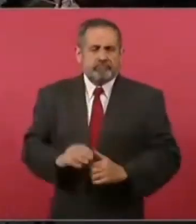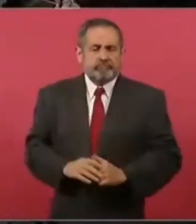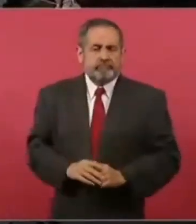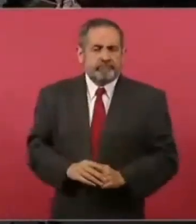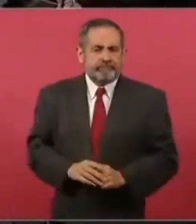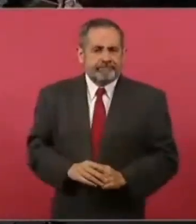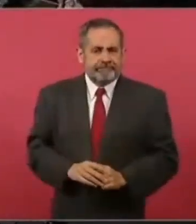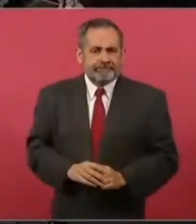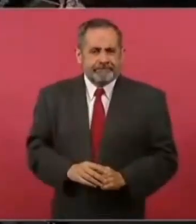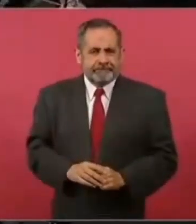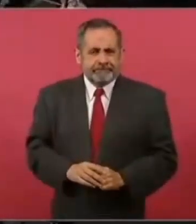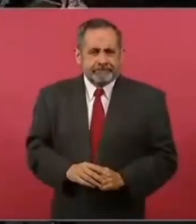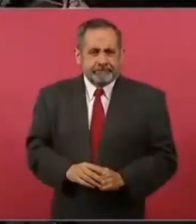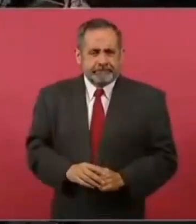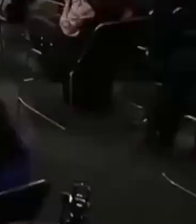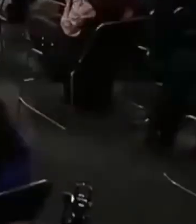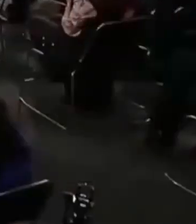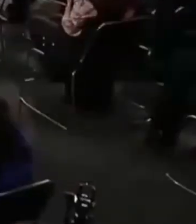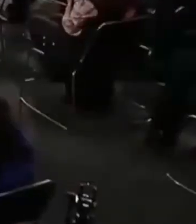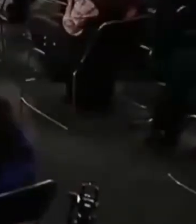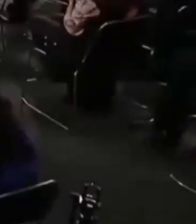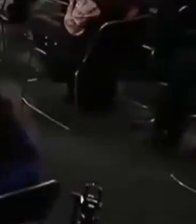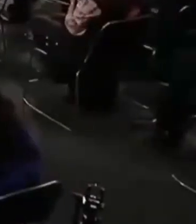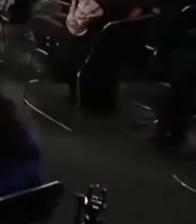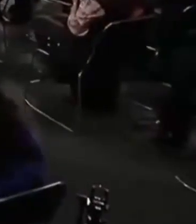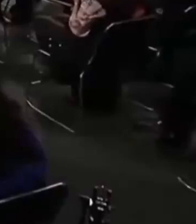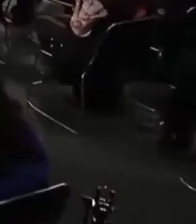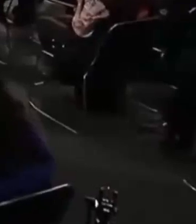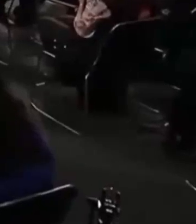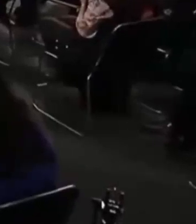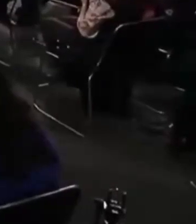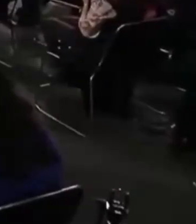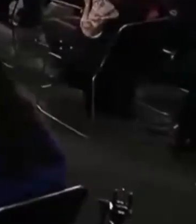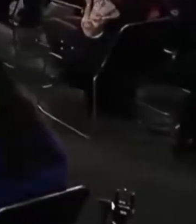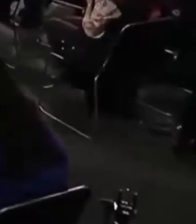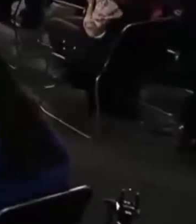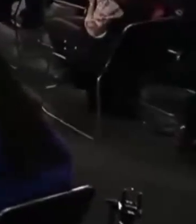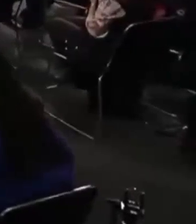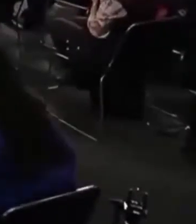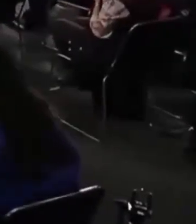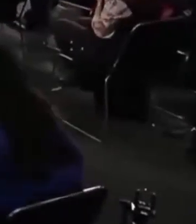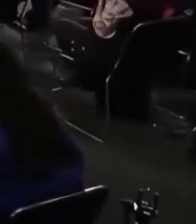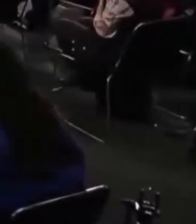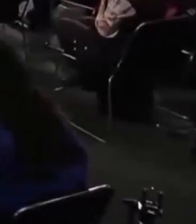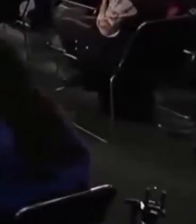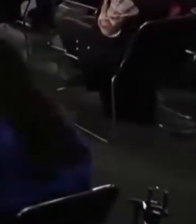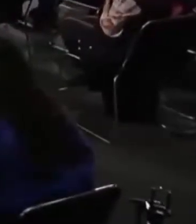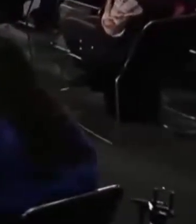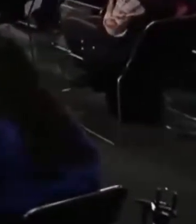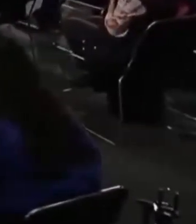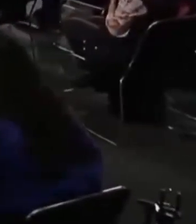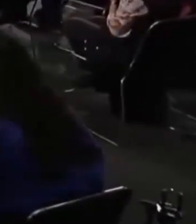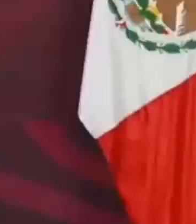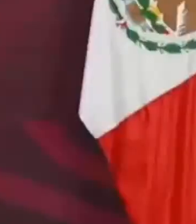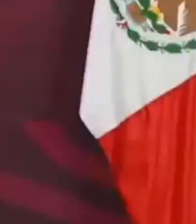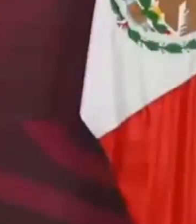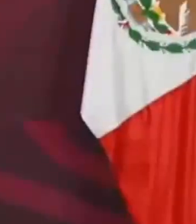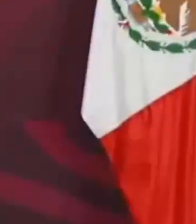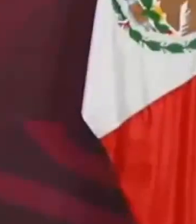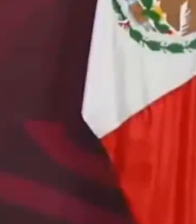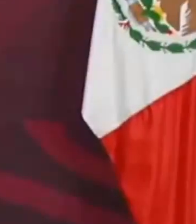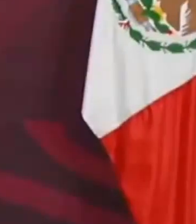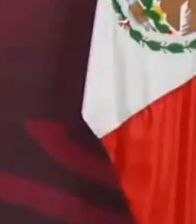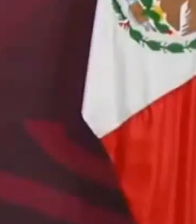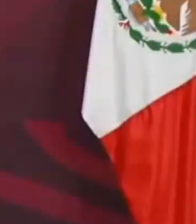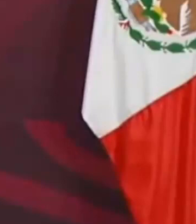Tenemos que respetar los derechos de los empresarios,